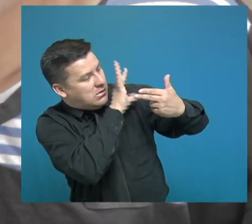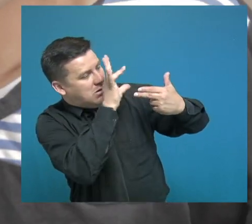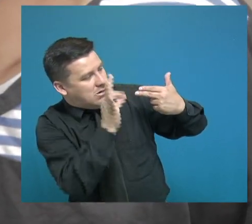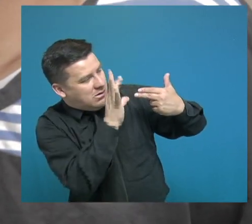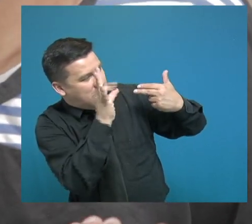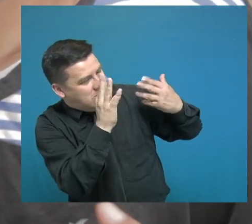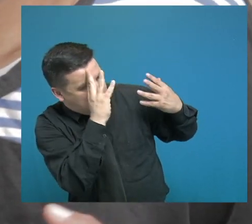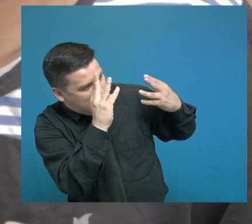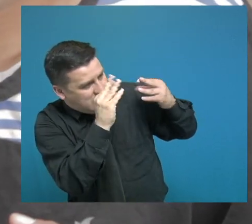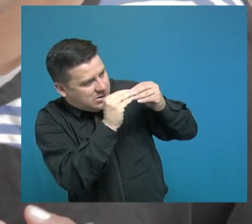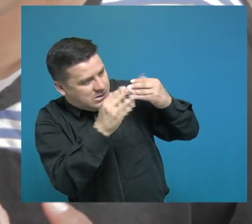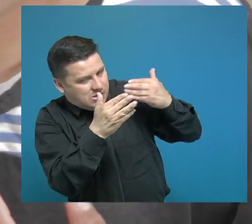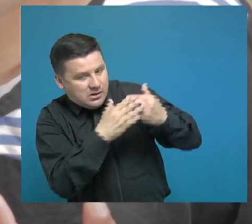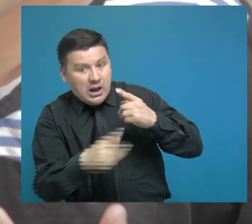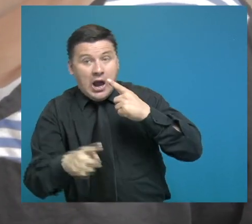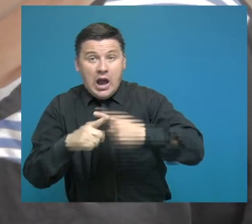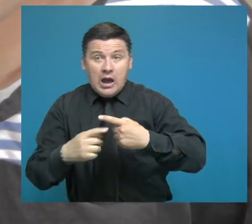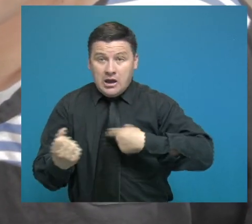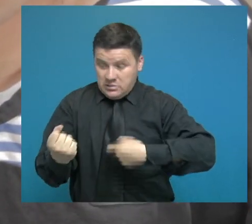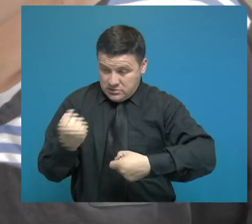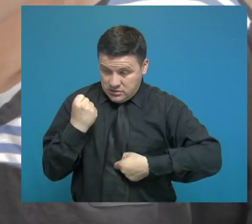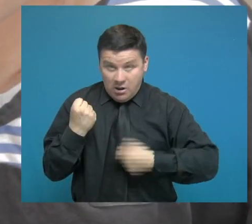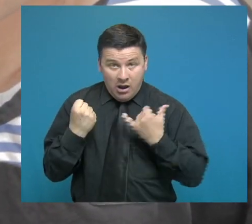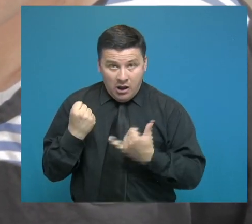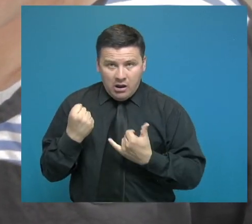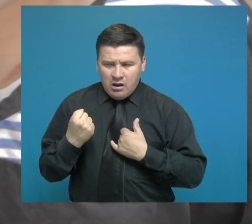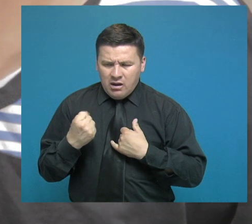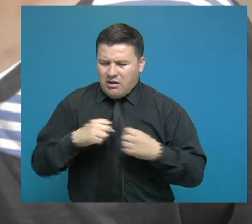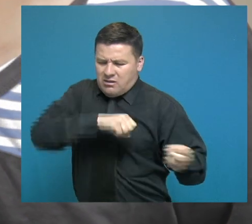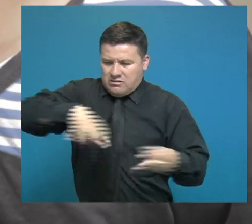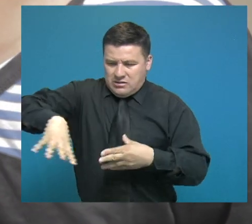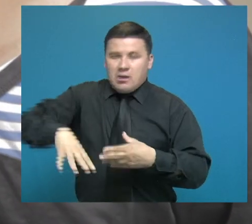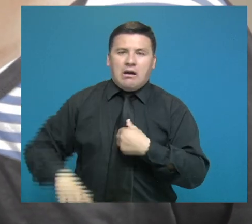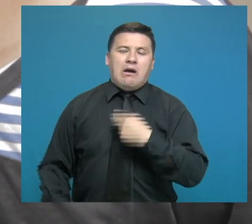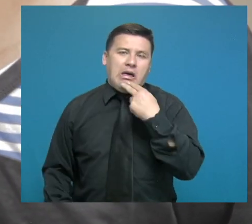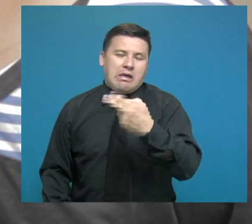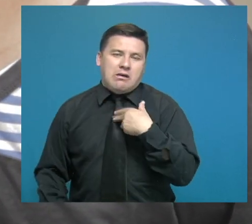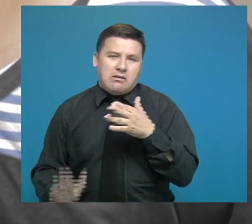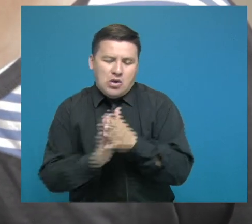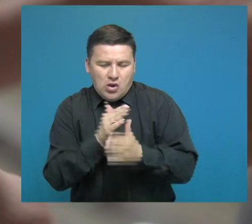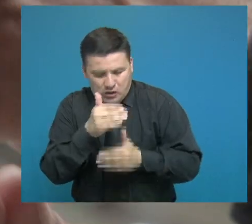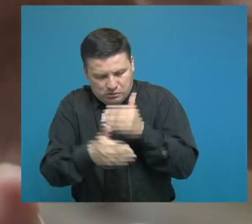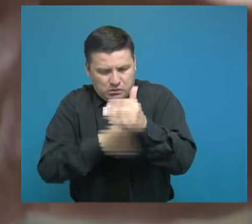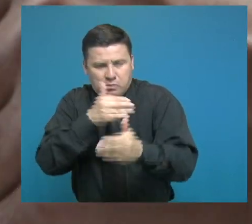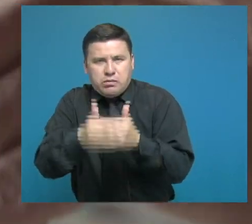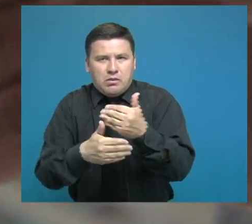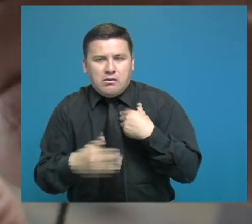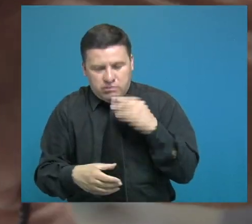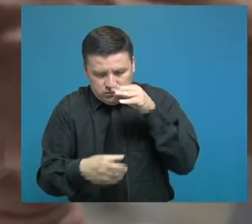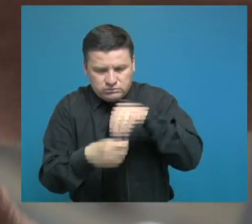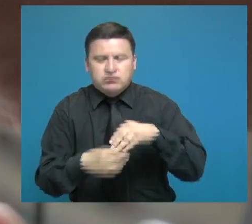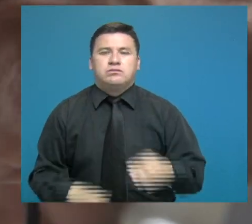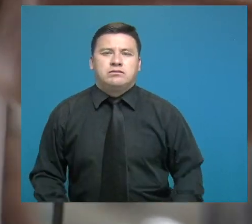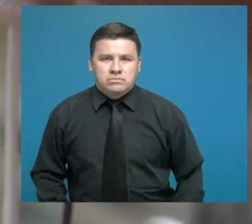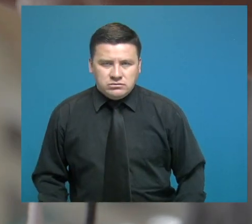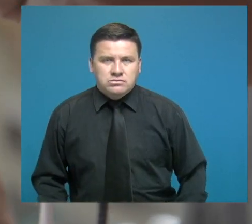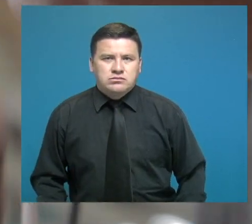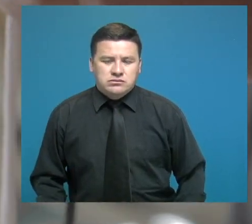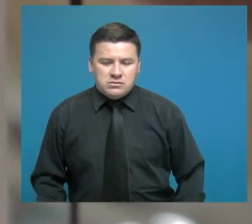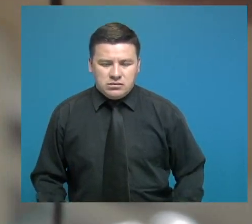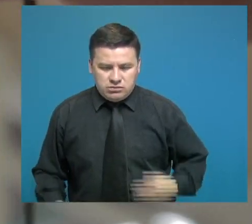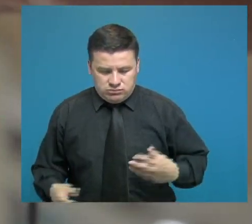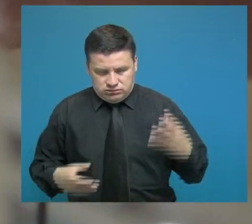Desde antes de pertenecer al grupo, hasta el momento que me retiré. Y en el proceso que voy dentro,